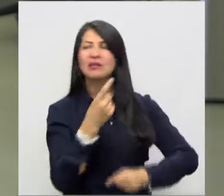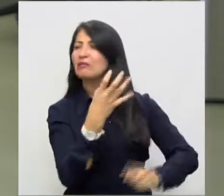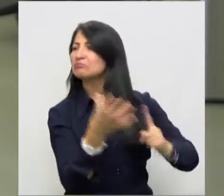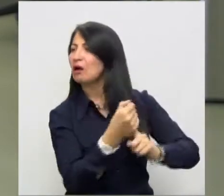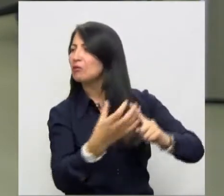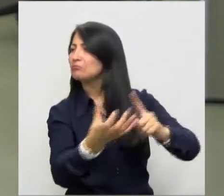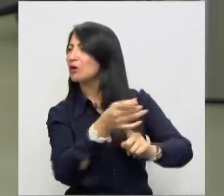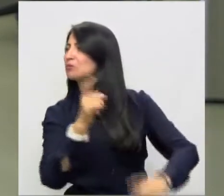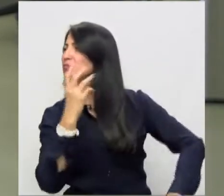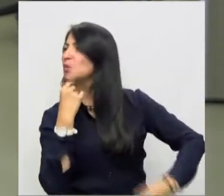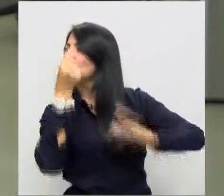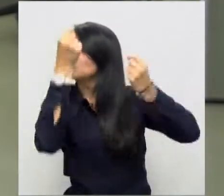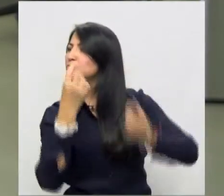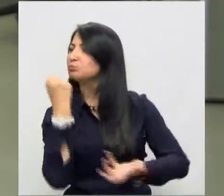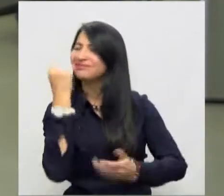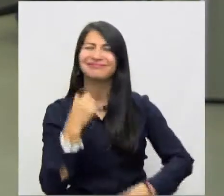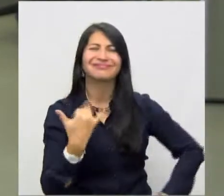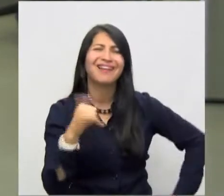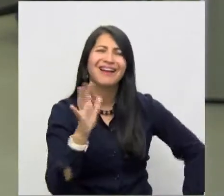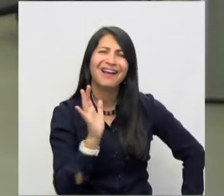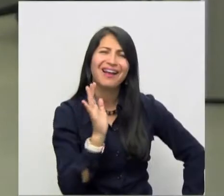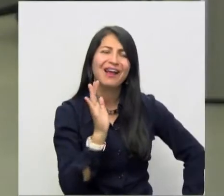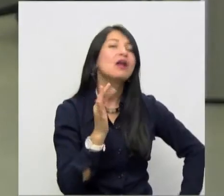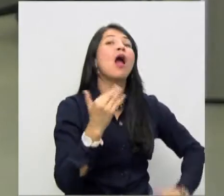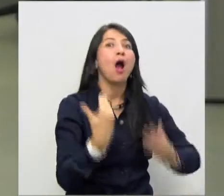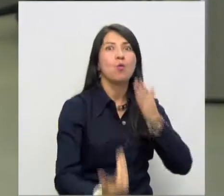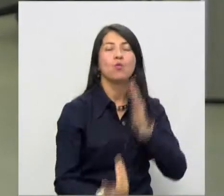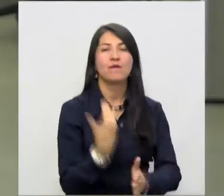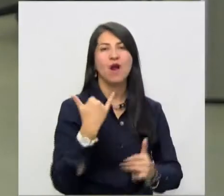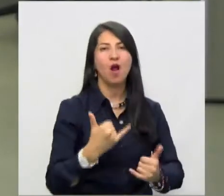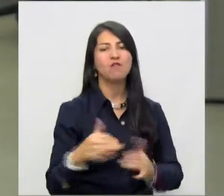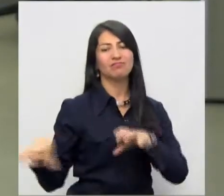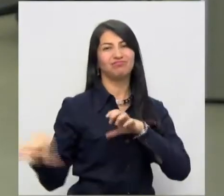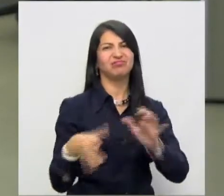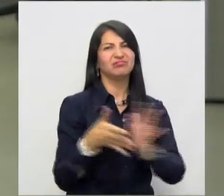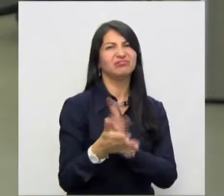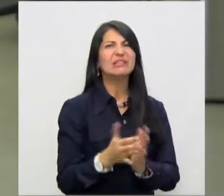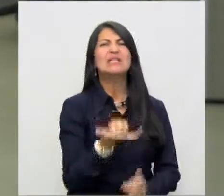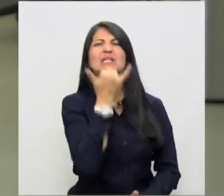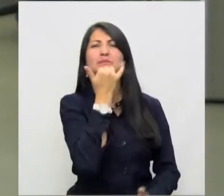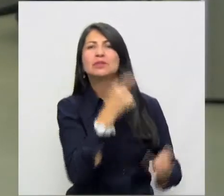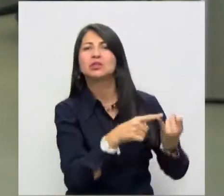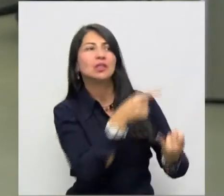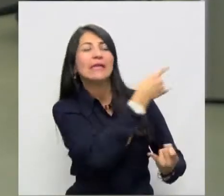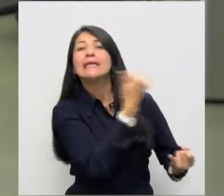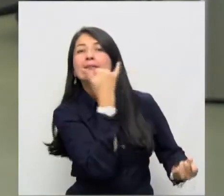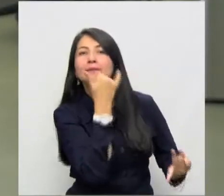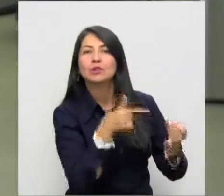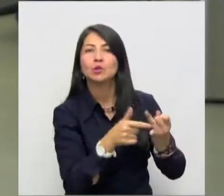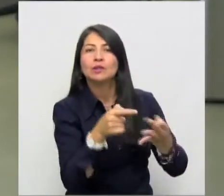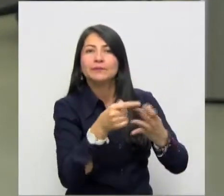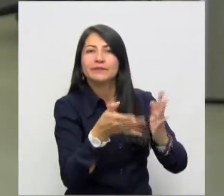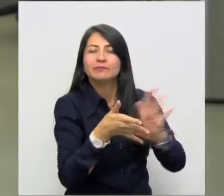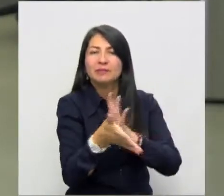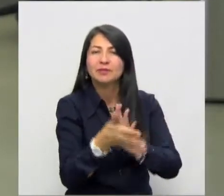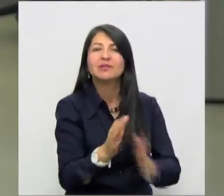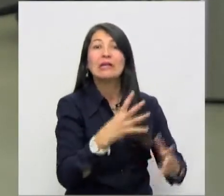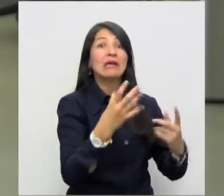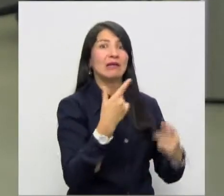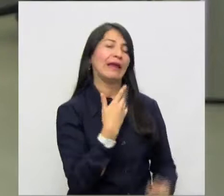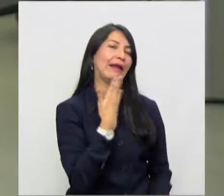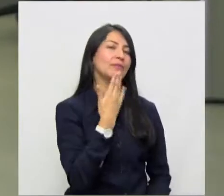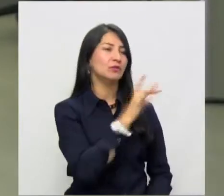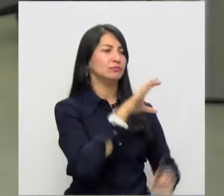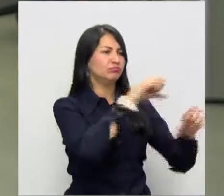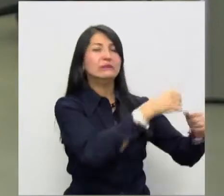presuntos hallazgos por. Ya se está presentando también en esta rendición de cuentas. ¿Qué ha sucedido con eso? Se encontraron los hallazgos.